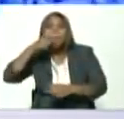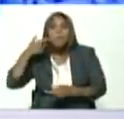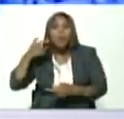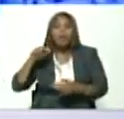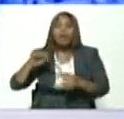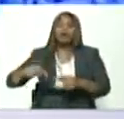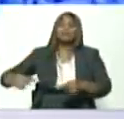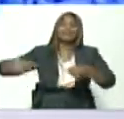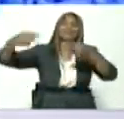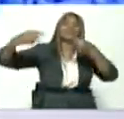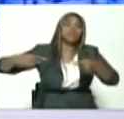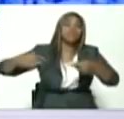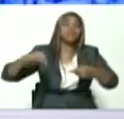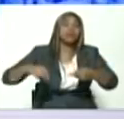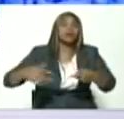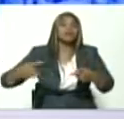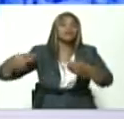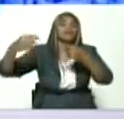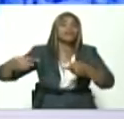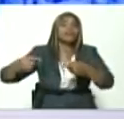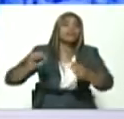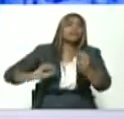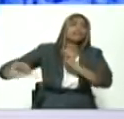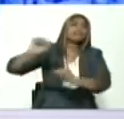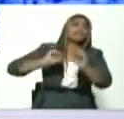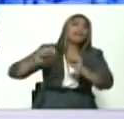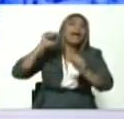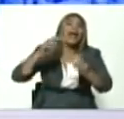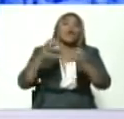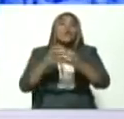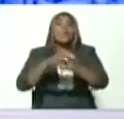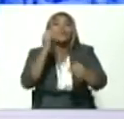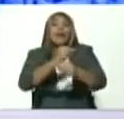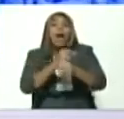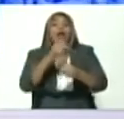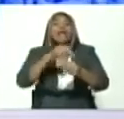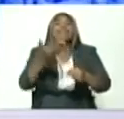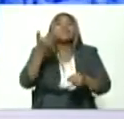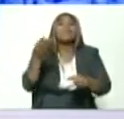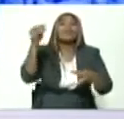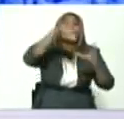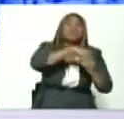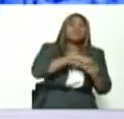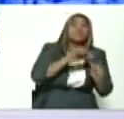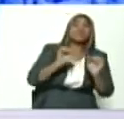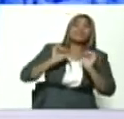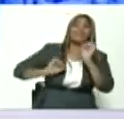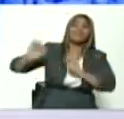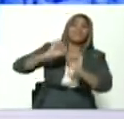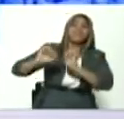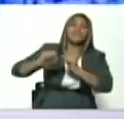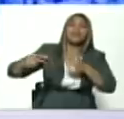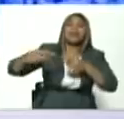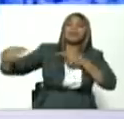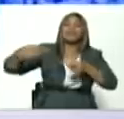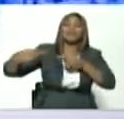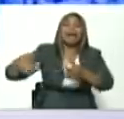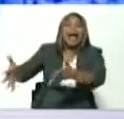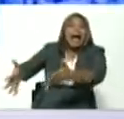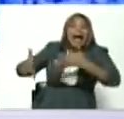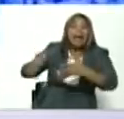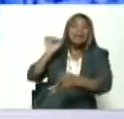aquí no las estamos jugando y la clase obrera es fundamental para ganar la batalla y consolidar el nuevo modelo